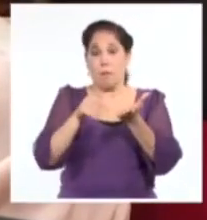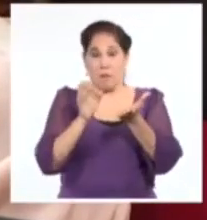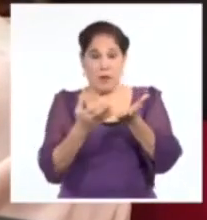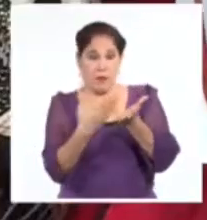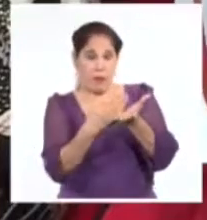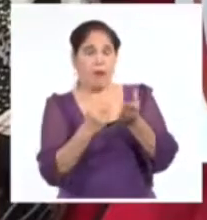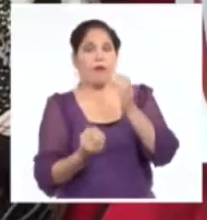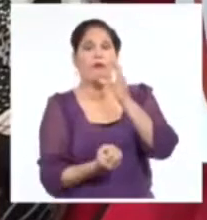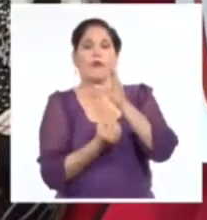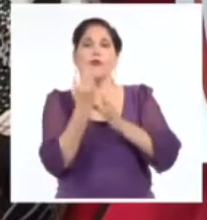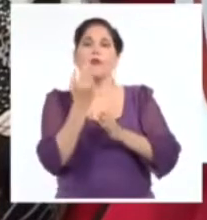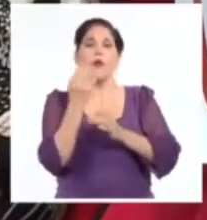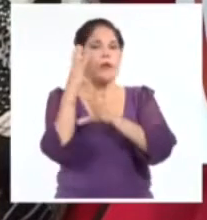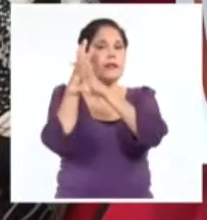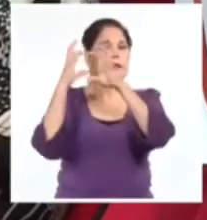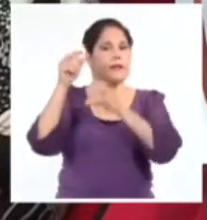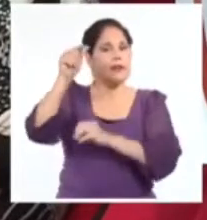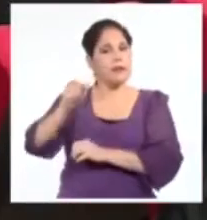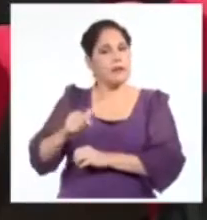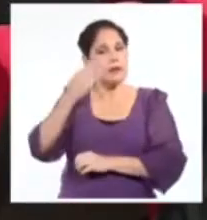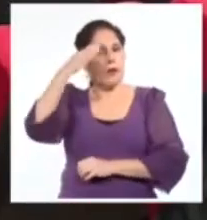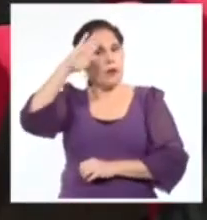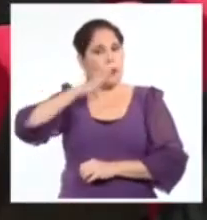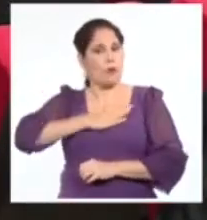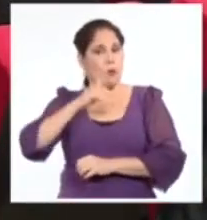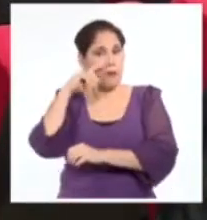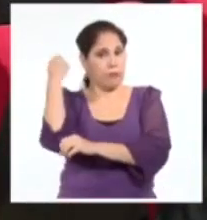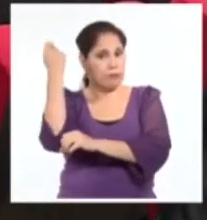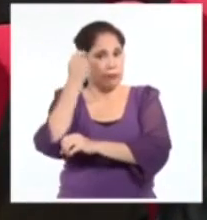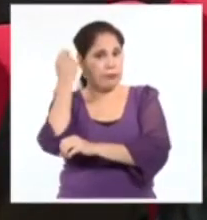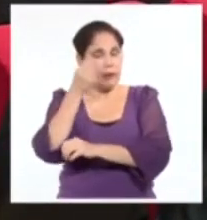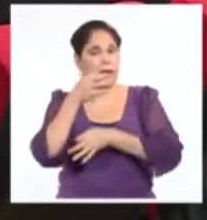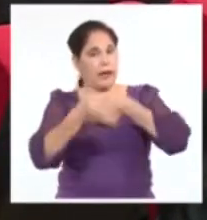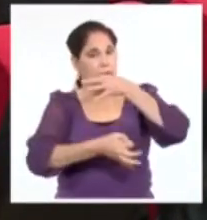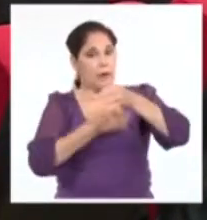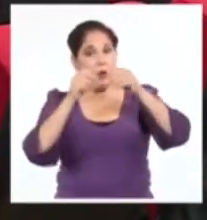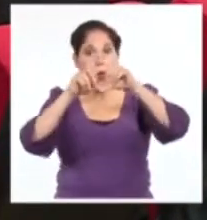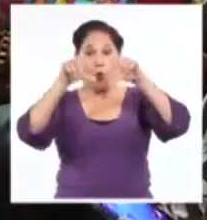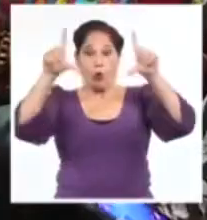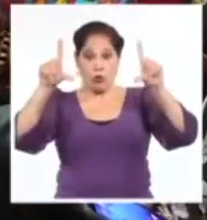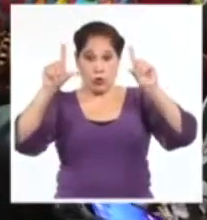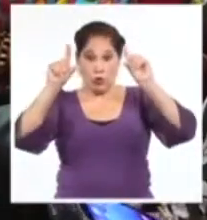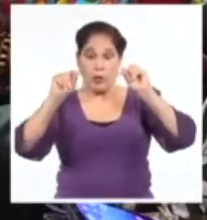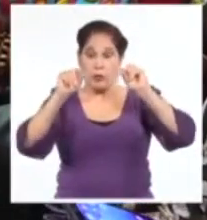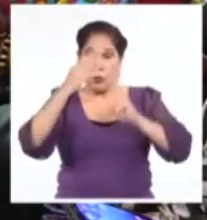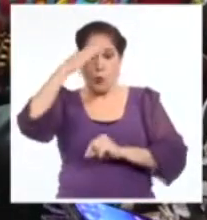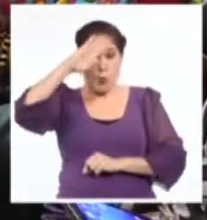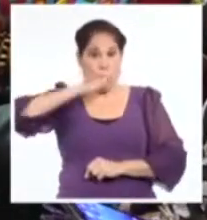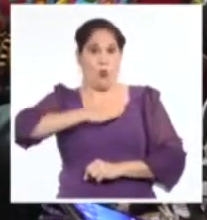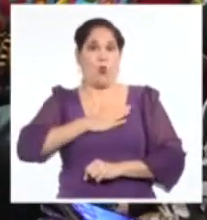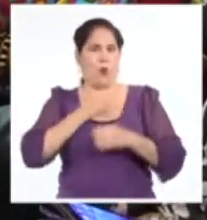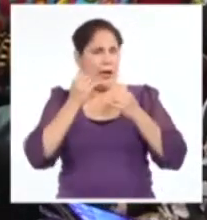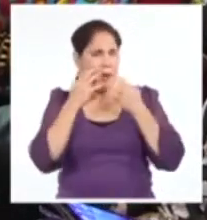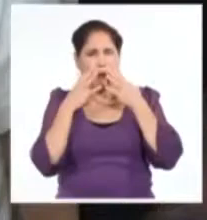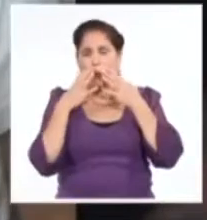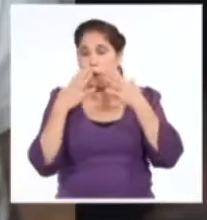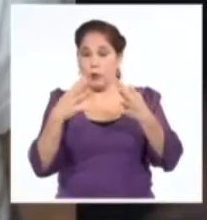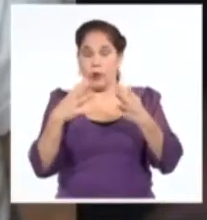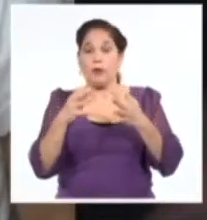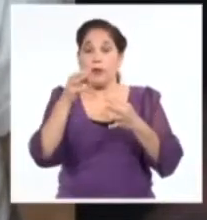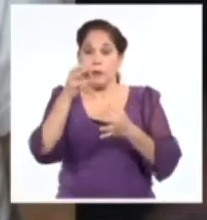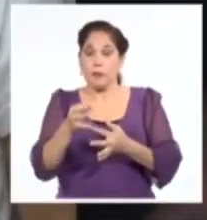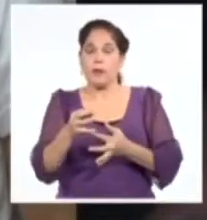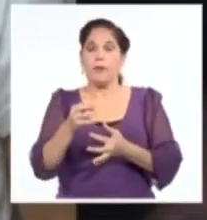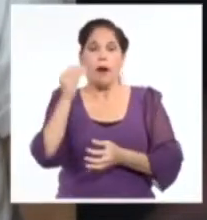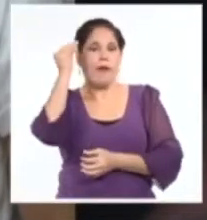como fundador de las ciencias patrióticas cubanas. Torres Cuevas destacó que el concepto de patriotismo precisa ineludiblemente recurrir a la